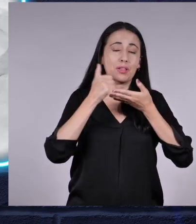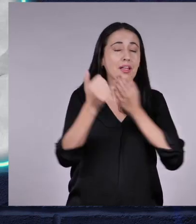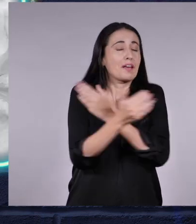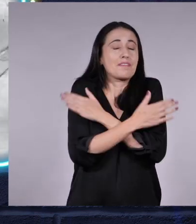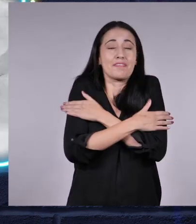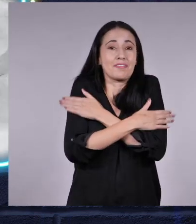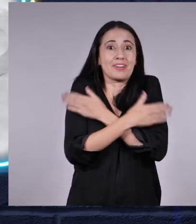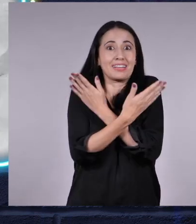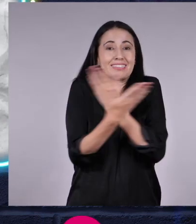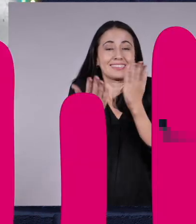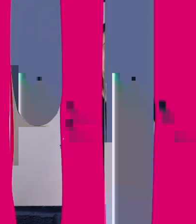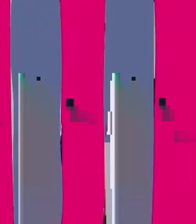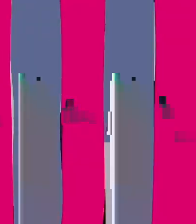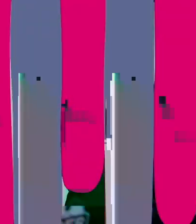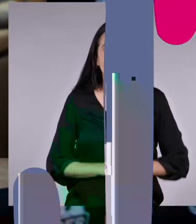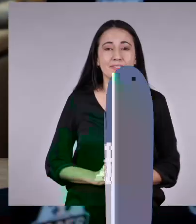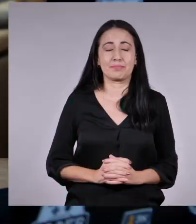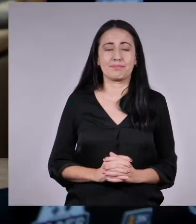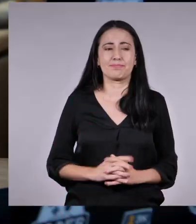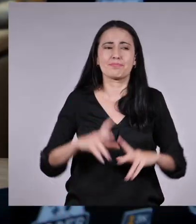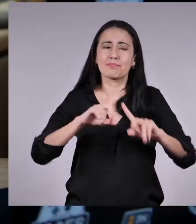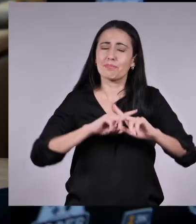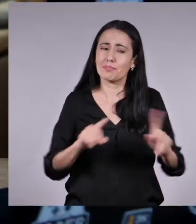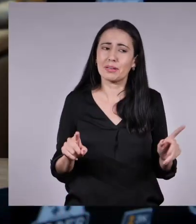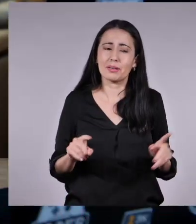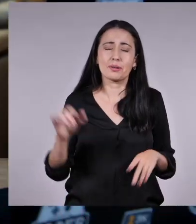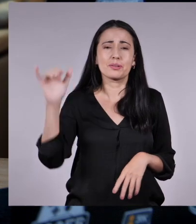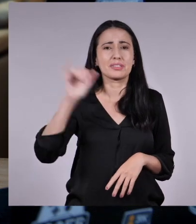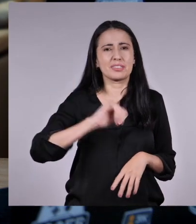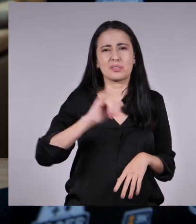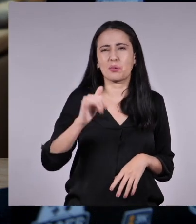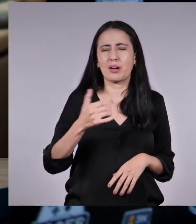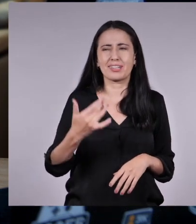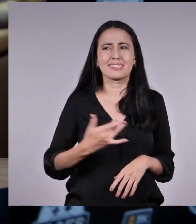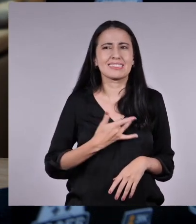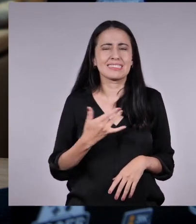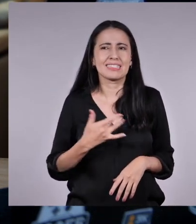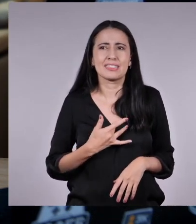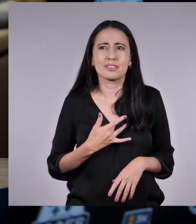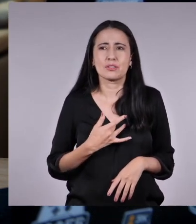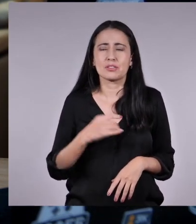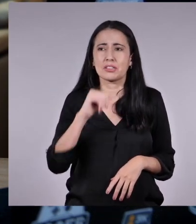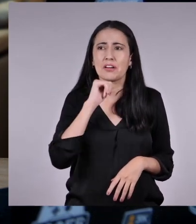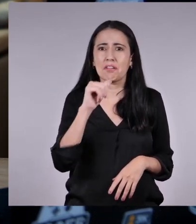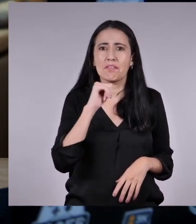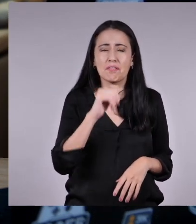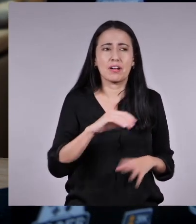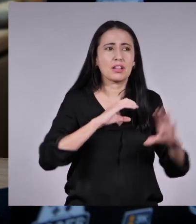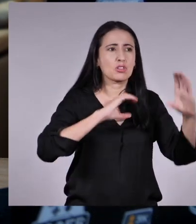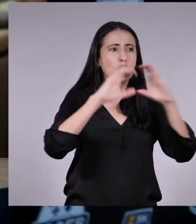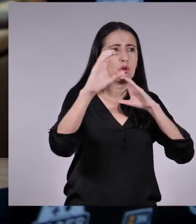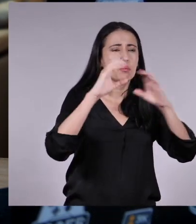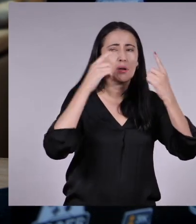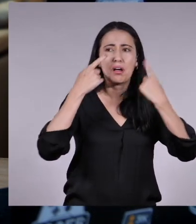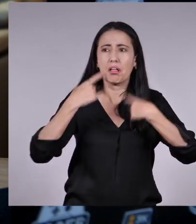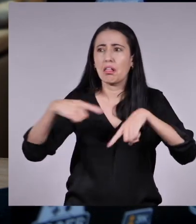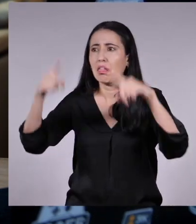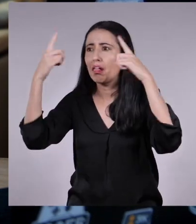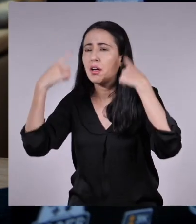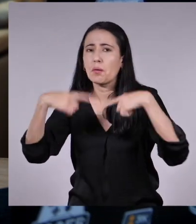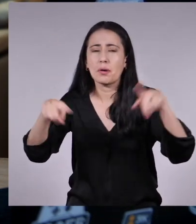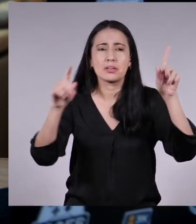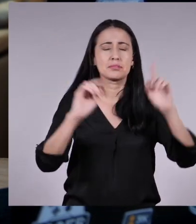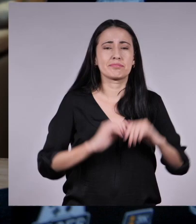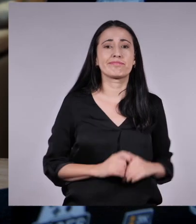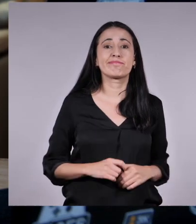felicidades con esta campaña. Pero sí me queda esa espinita, ¿sí me entienden? Me hubiese encantado que llegue a más